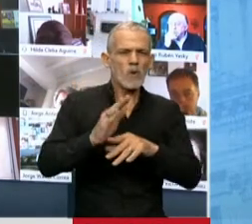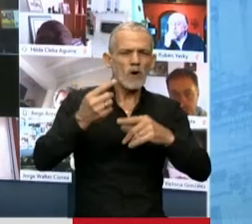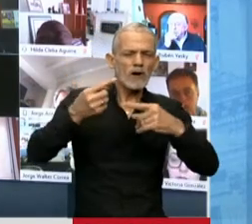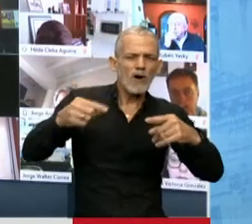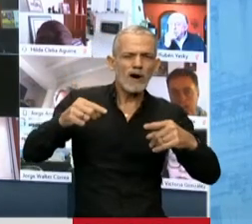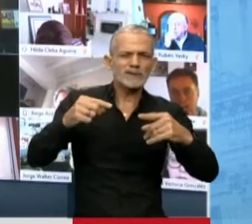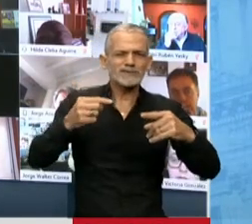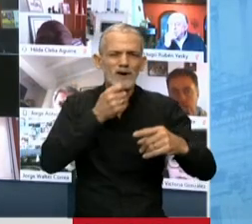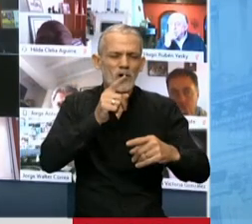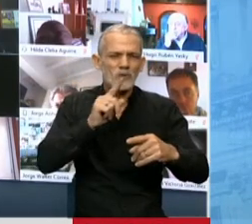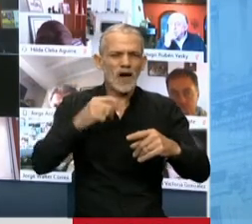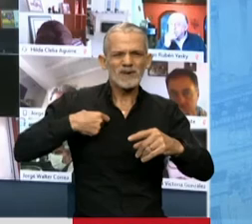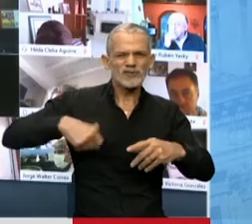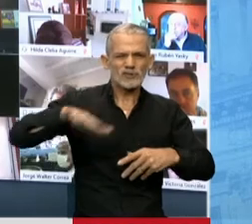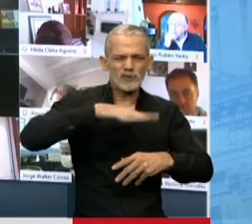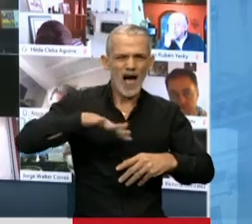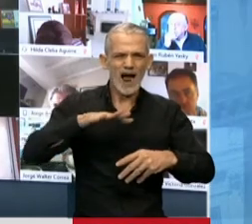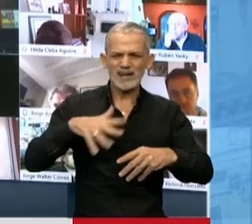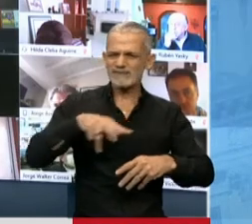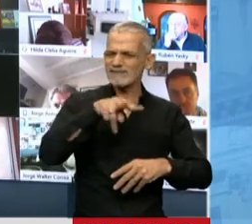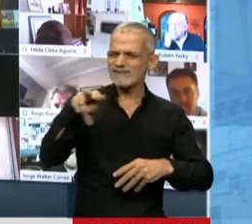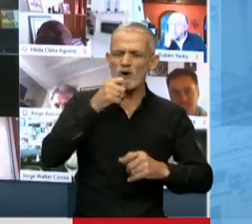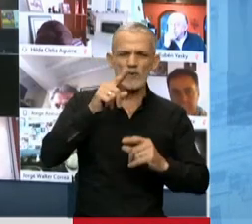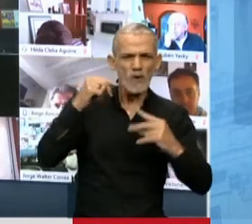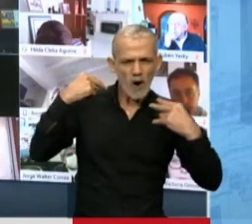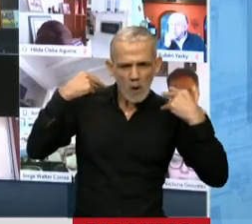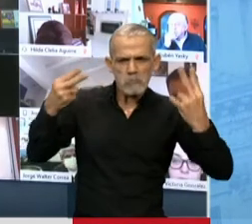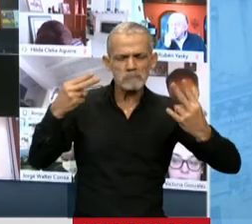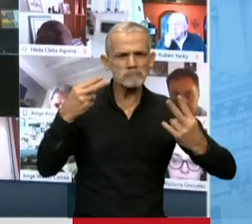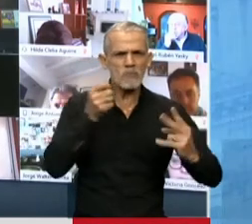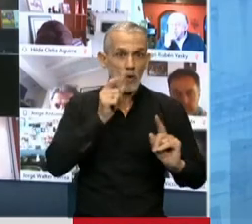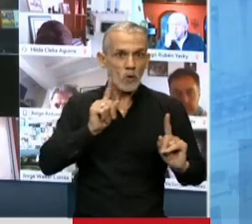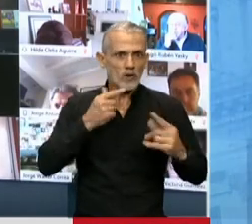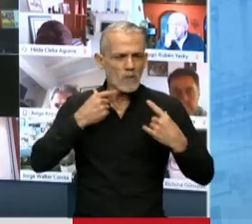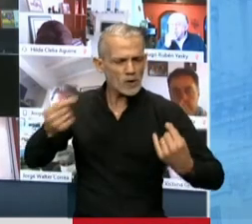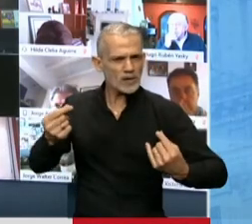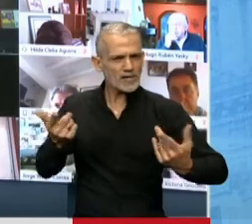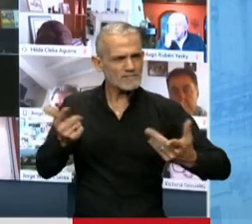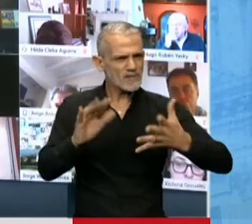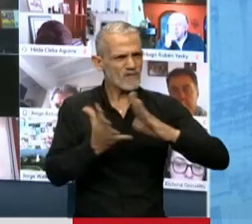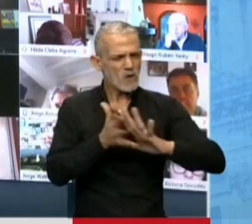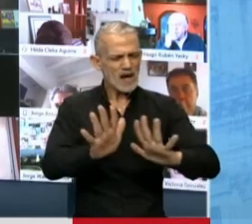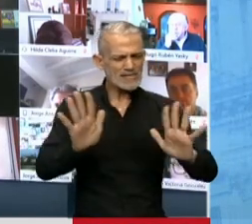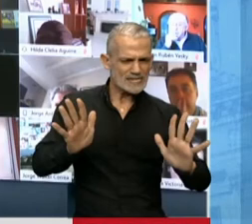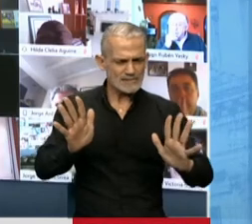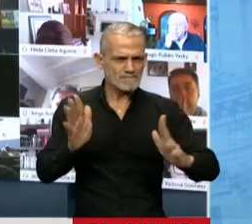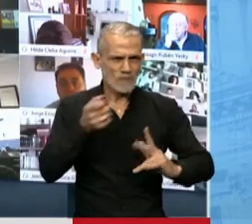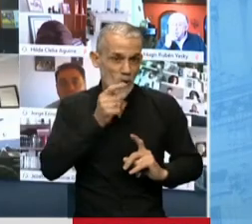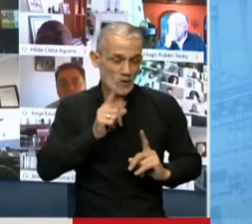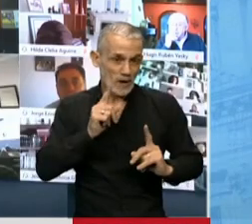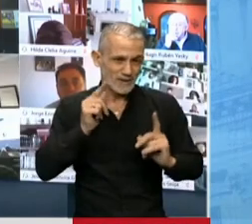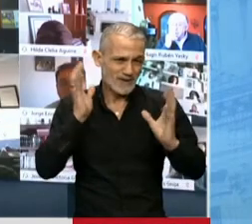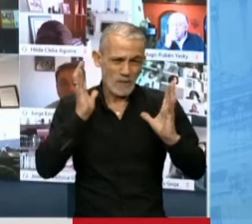muchas cuestiones sociales que estaban instrumentadas en ese momento de esa forma y a través de esas